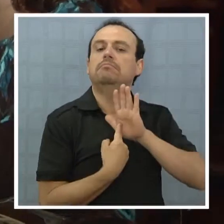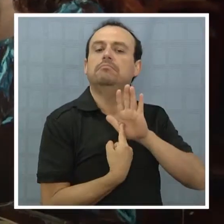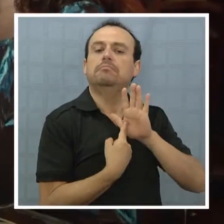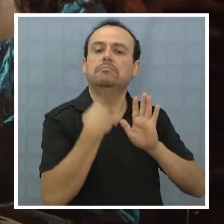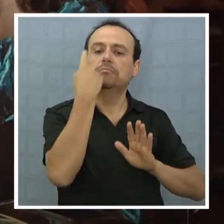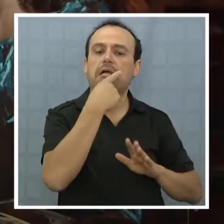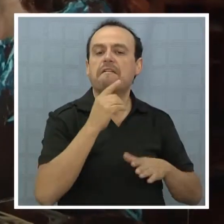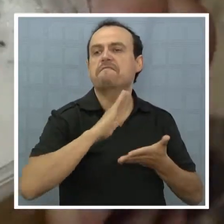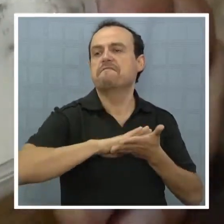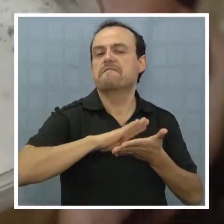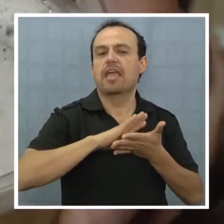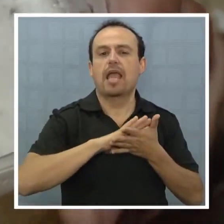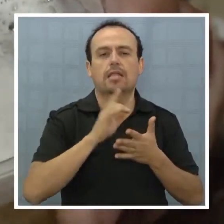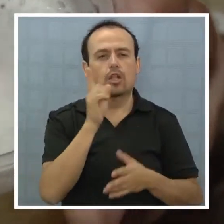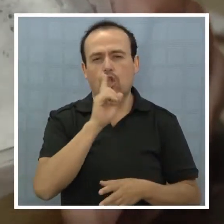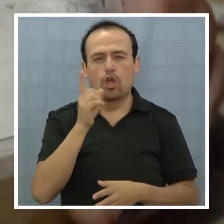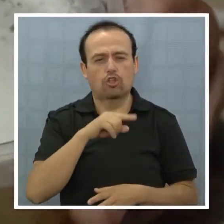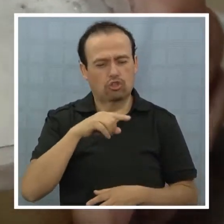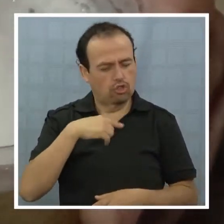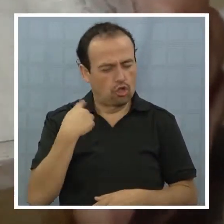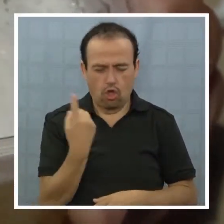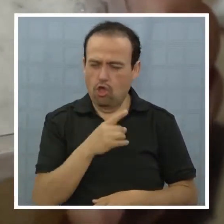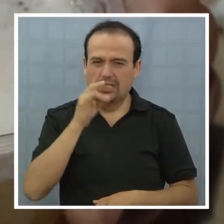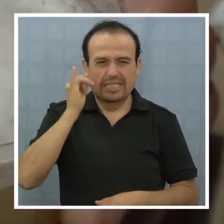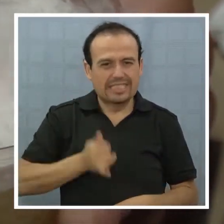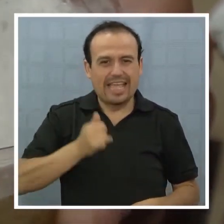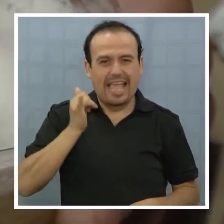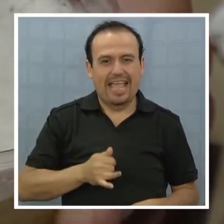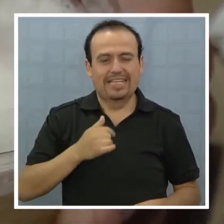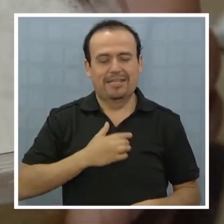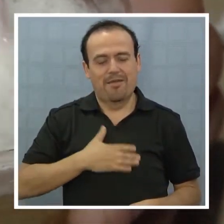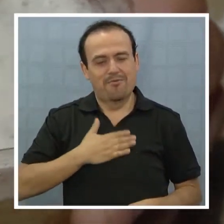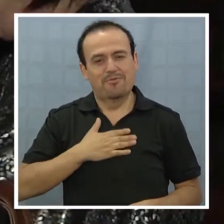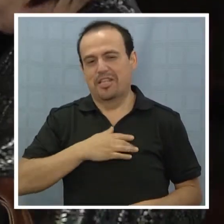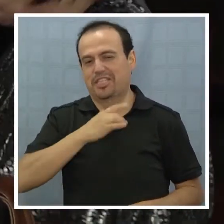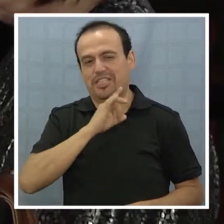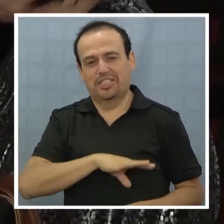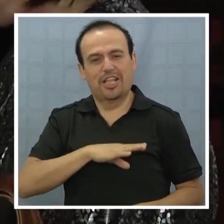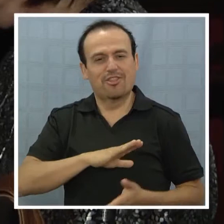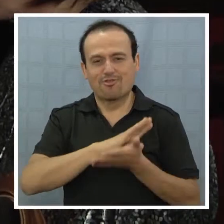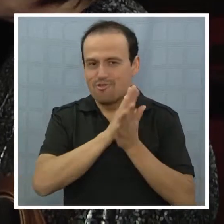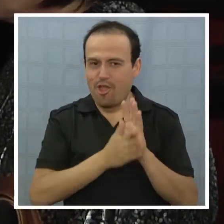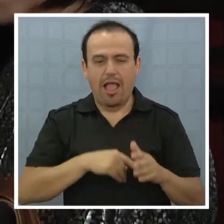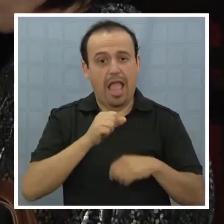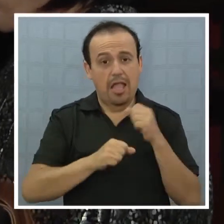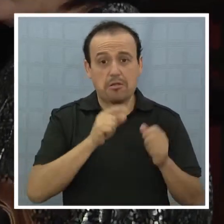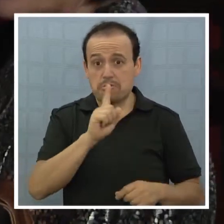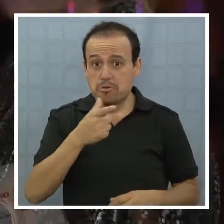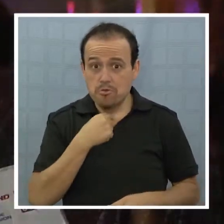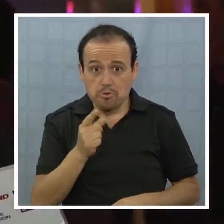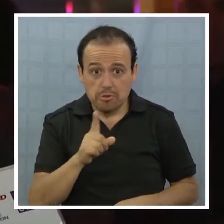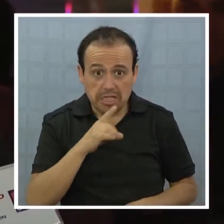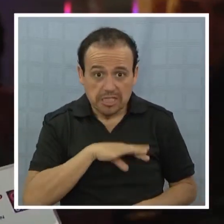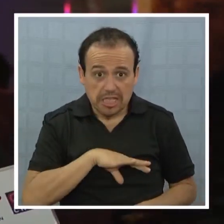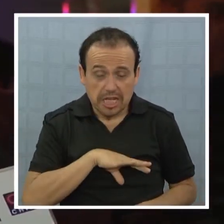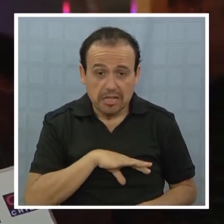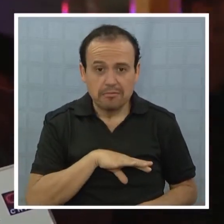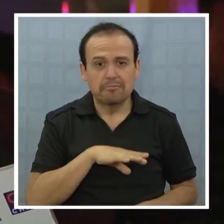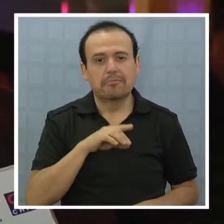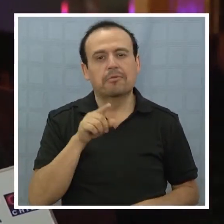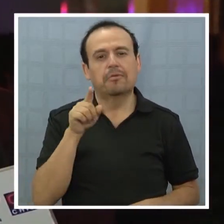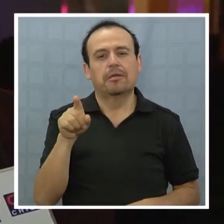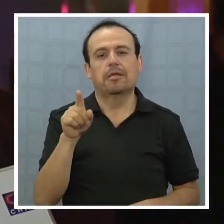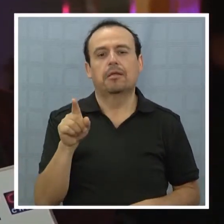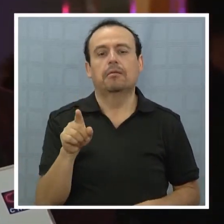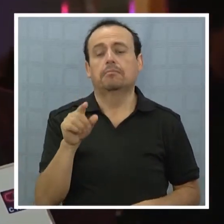fiestas patrias. No, a nosotros nos gusta Chile todo el año. Y a los que no les gusta Chile, bueno, esos son